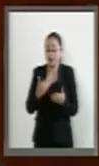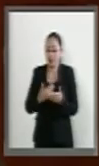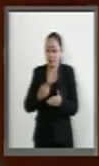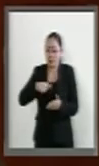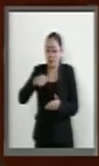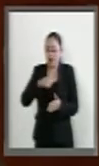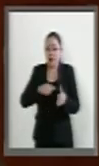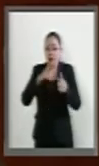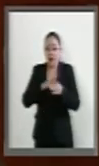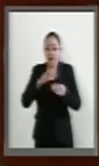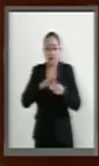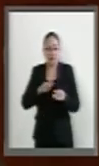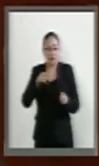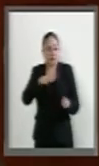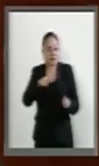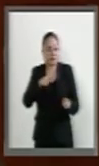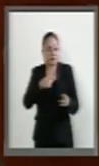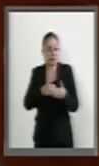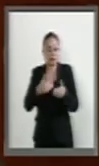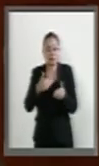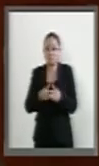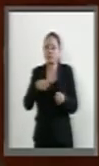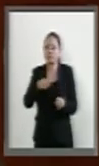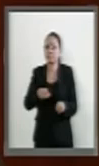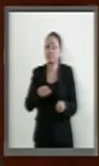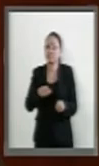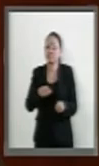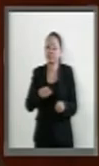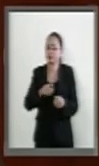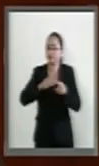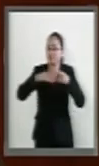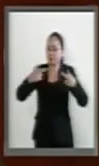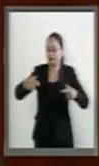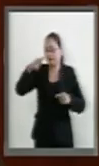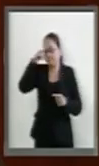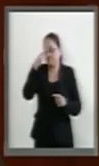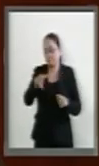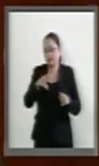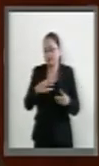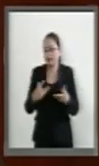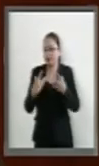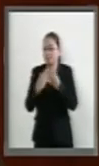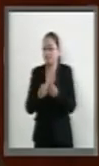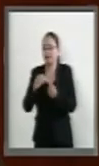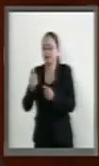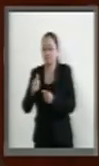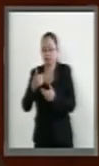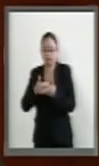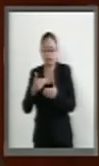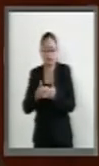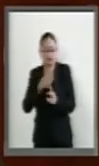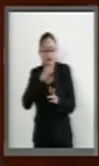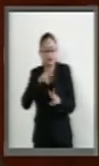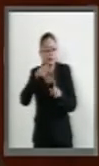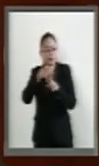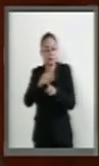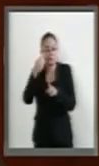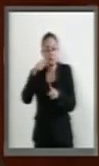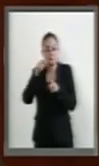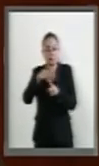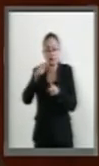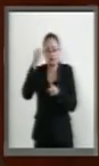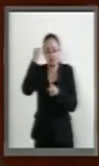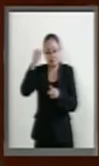que hoy por hoy la diplomacia mexicana ha logrado consolidar la estrategia de